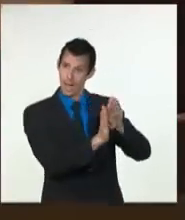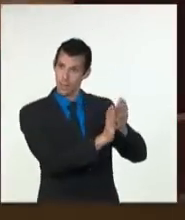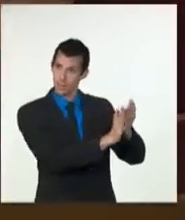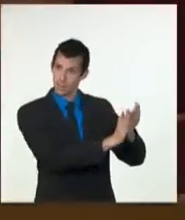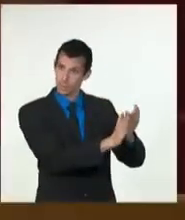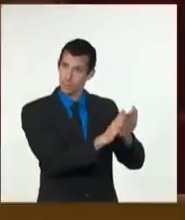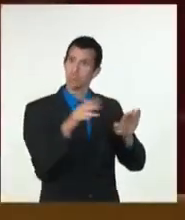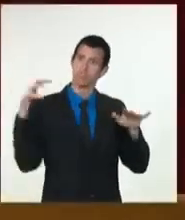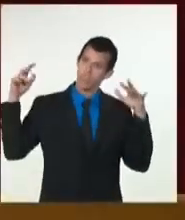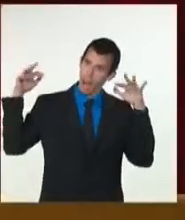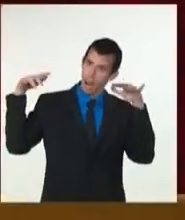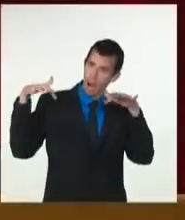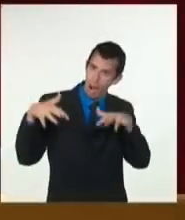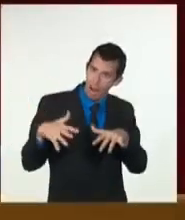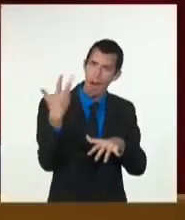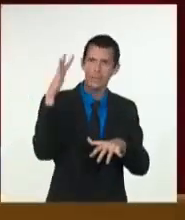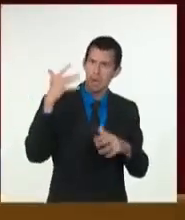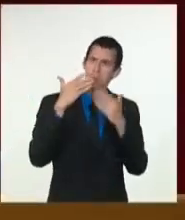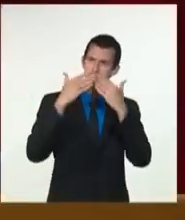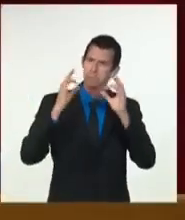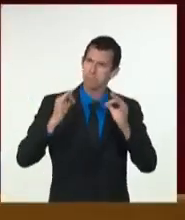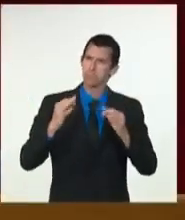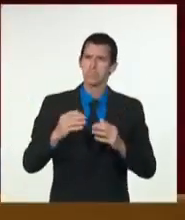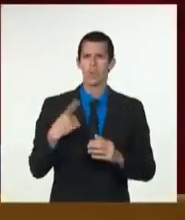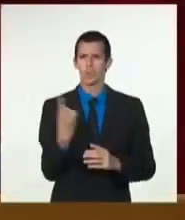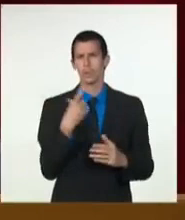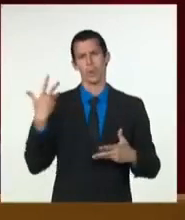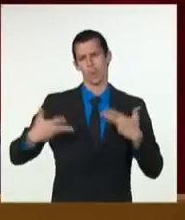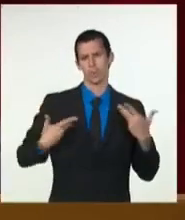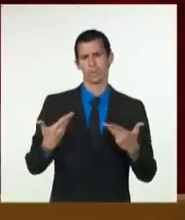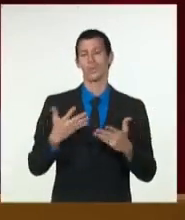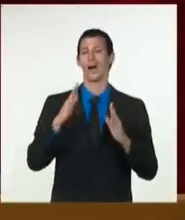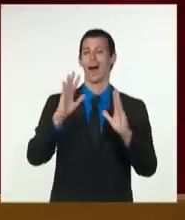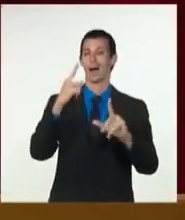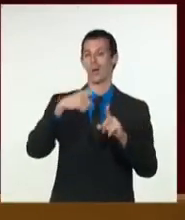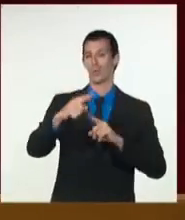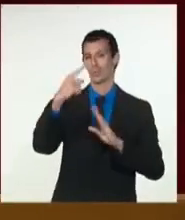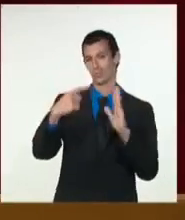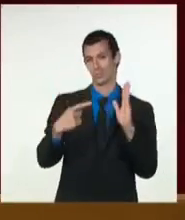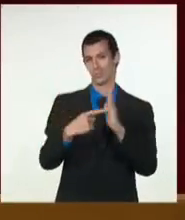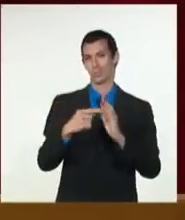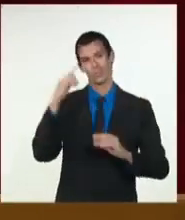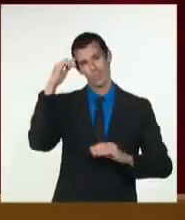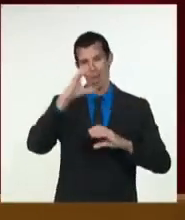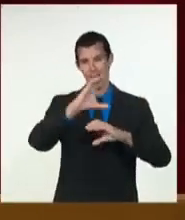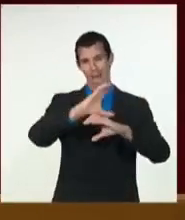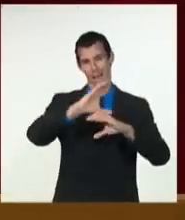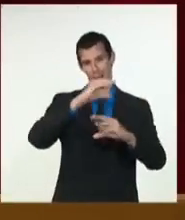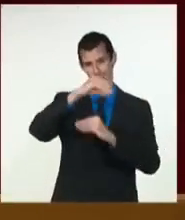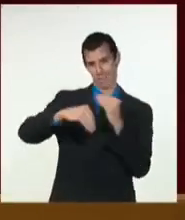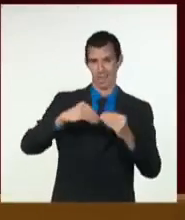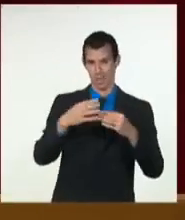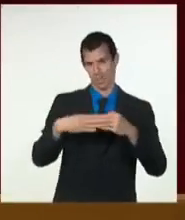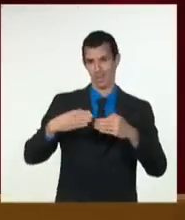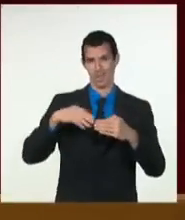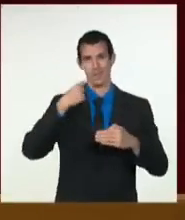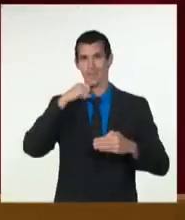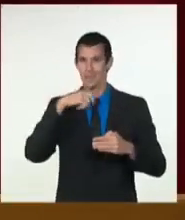de la intervención y ampliación del mercado cambiario, lo que ha permitido canalizar al sistema empresarial 110 millones,